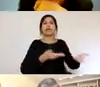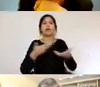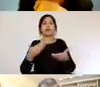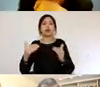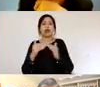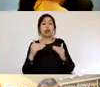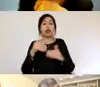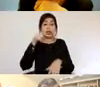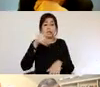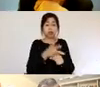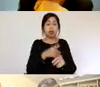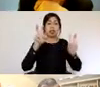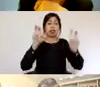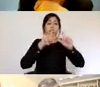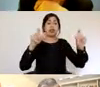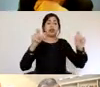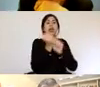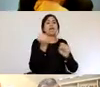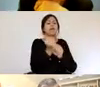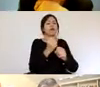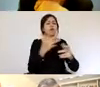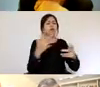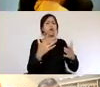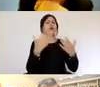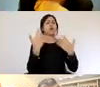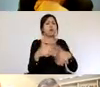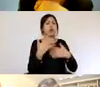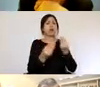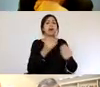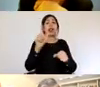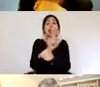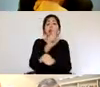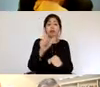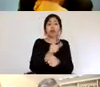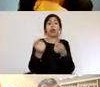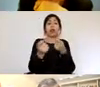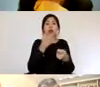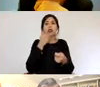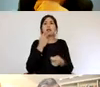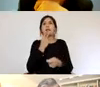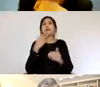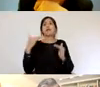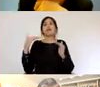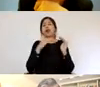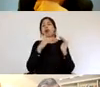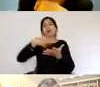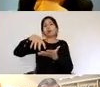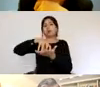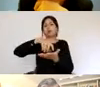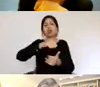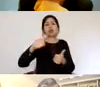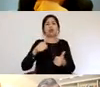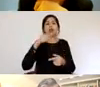como lo dice el título del trabajo un montón de implicaciones laborales económicas y urbanísticas aquí va a estar trabajando Ricardo